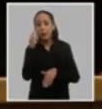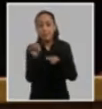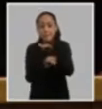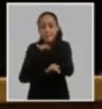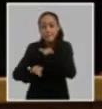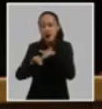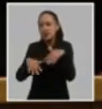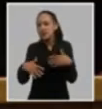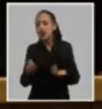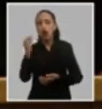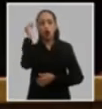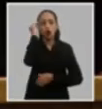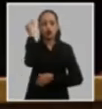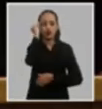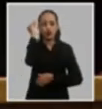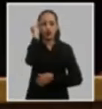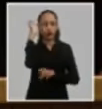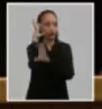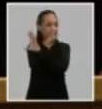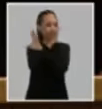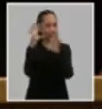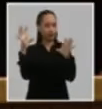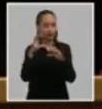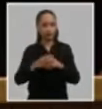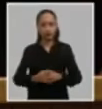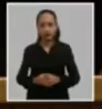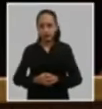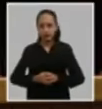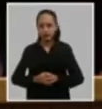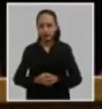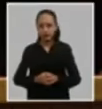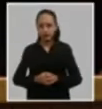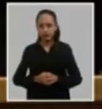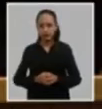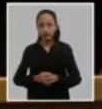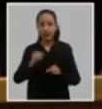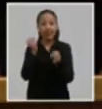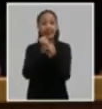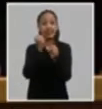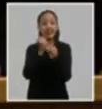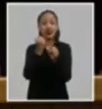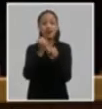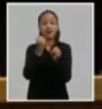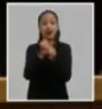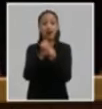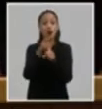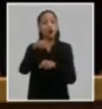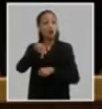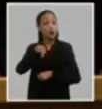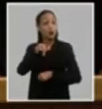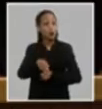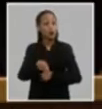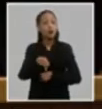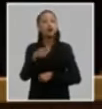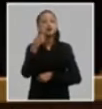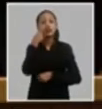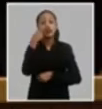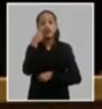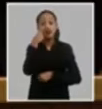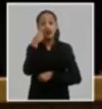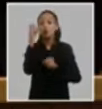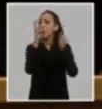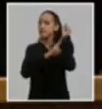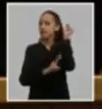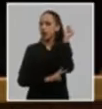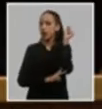conocimiento y la base científica asegurar asegurar que el trabajo y la laboriosidad constituyan valores